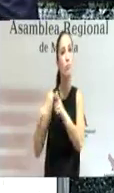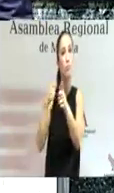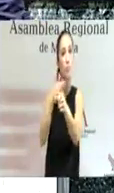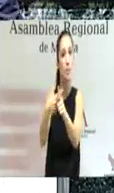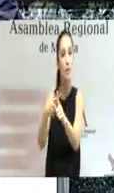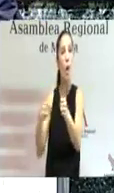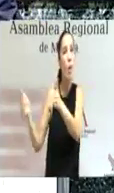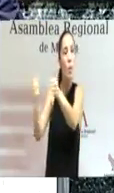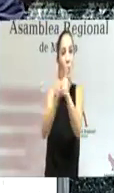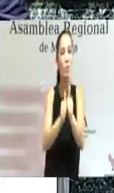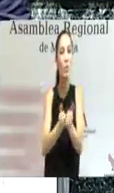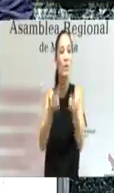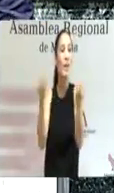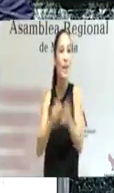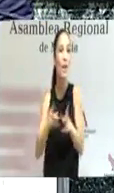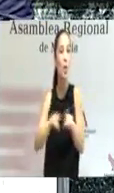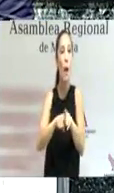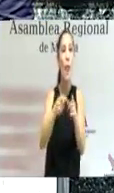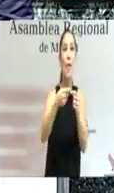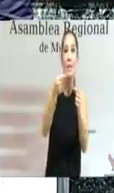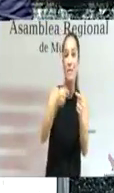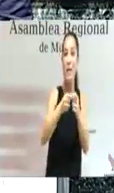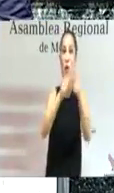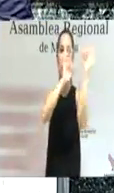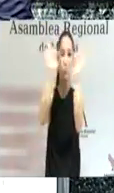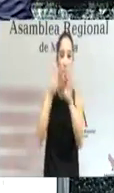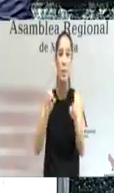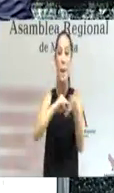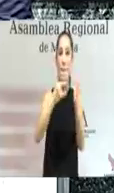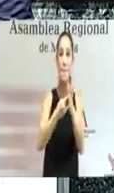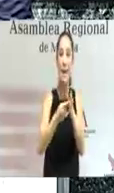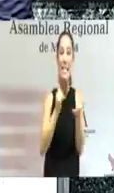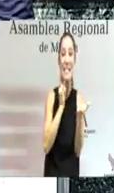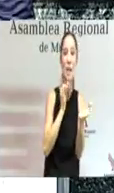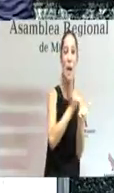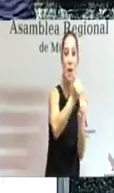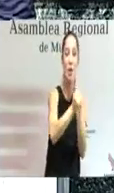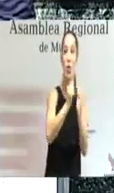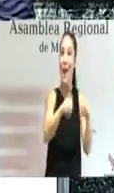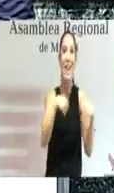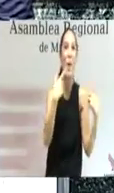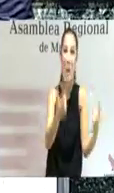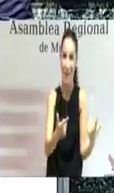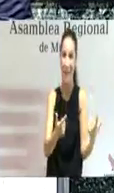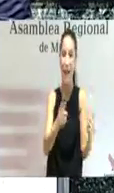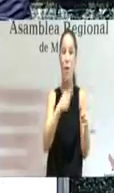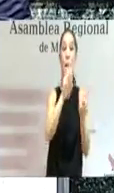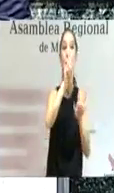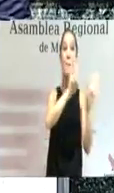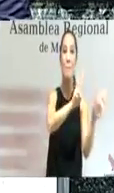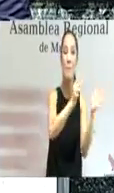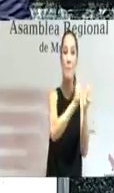haremos posible el diseño y la elaboración de un plan estratégico de agricultura ecológica el 27% de la